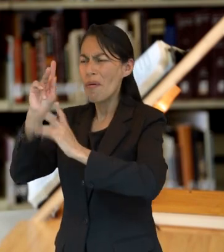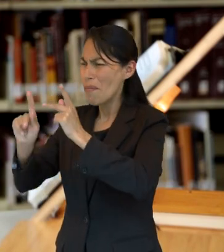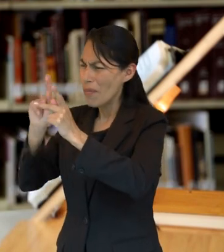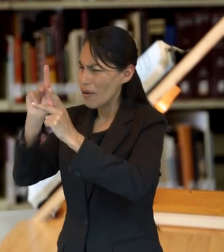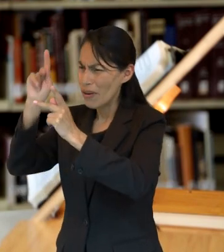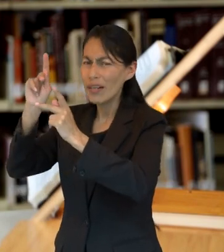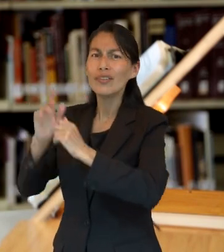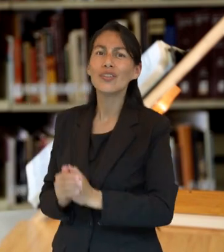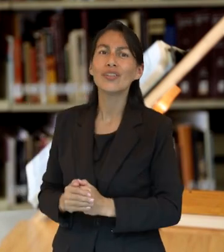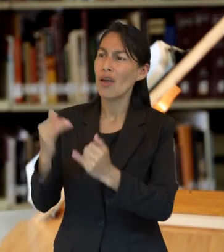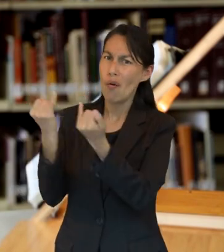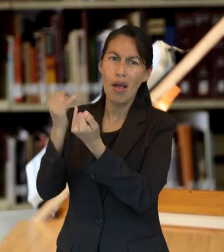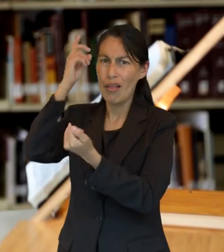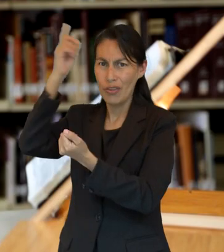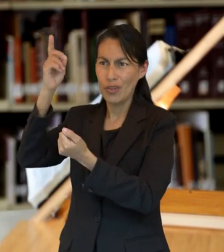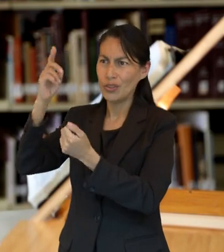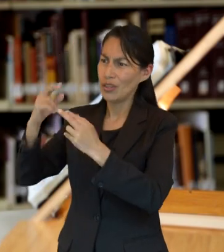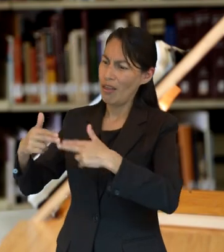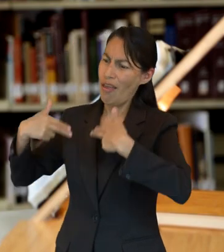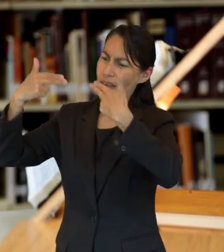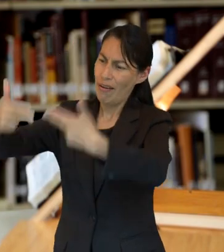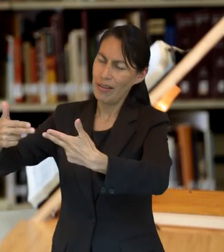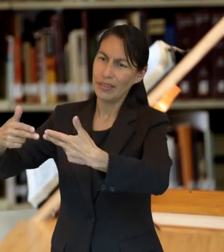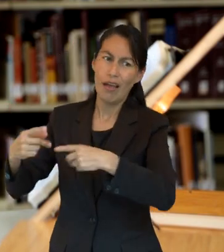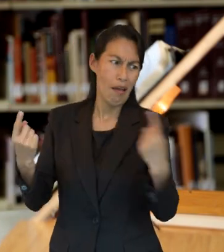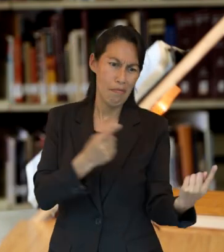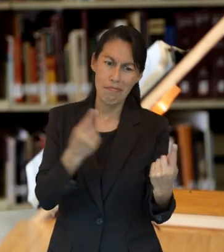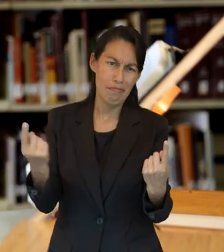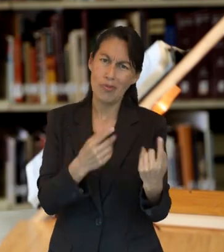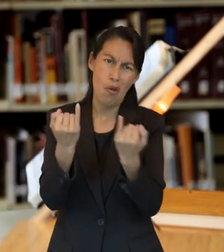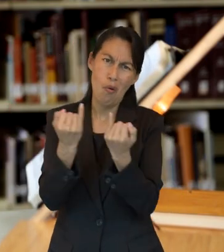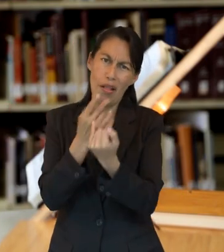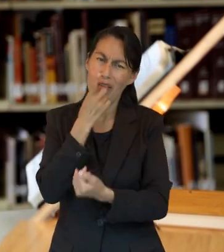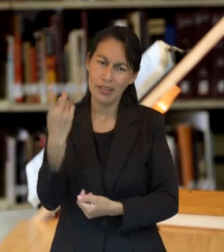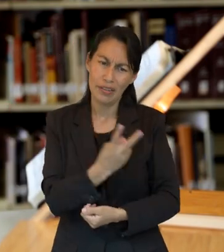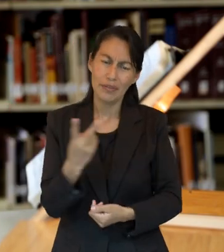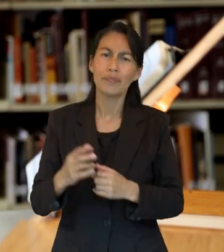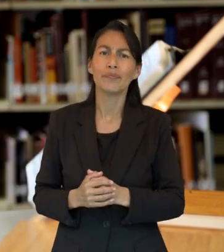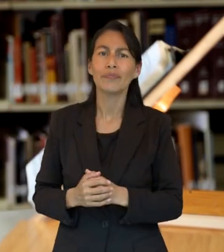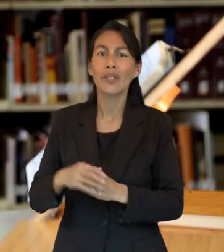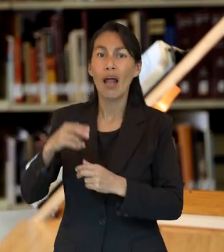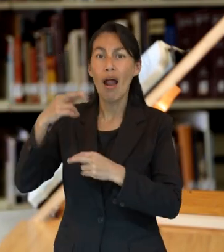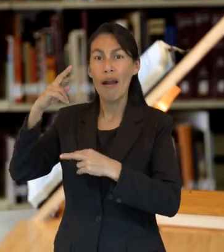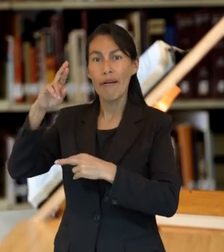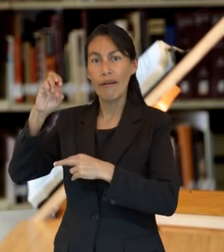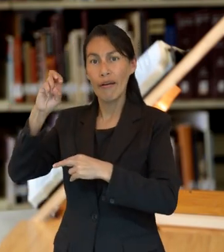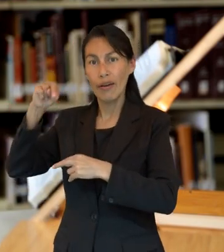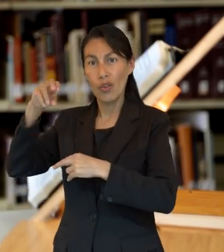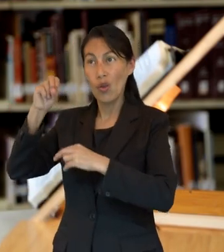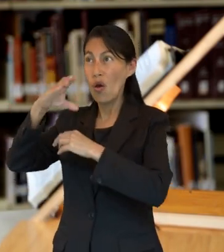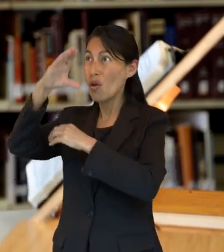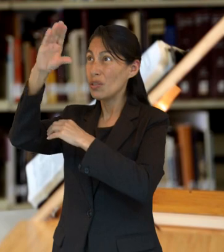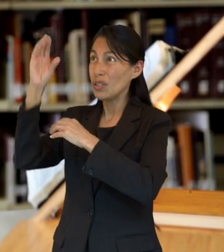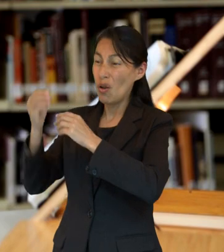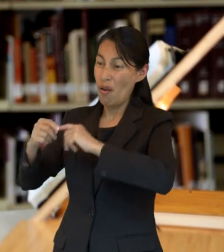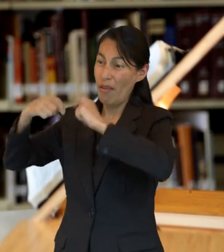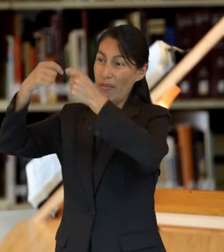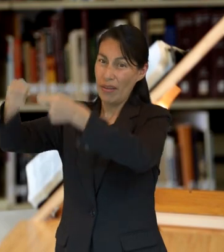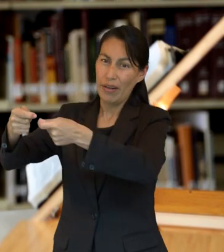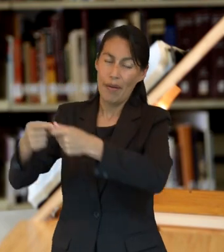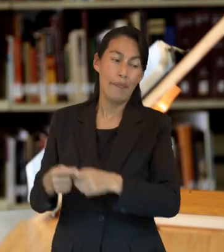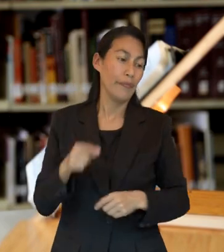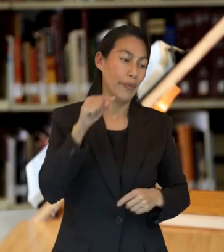perfectos. También Dios entregará como dice Daniel el reino en Hebreos también lo dice entregará el reino a los creyentes.